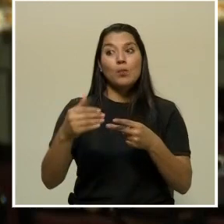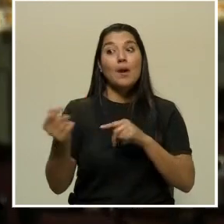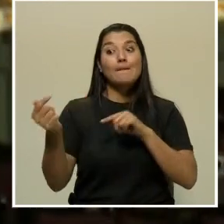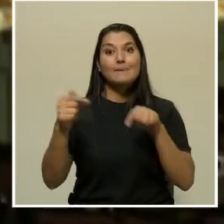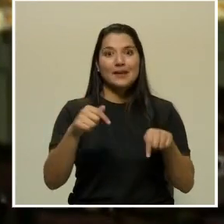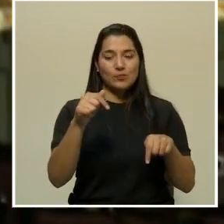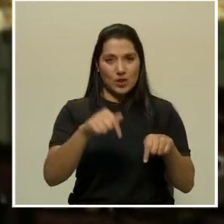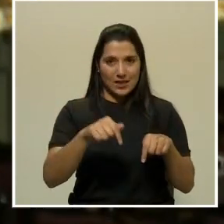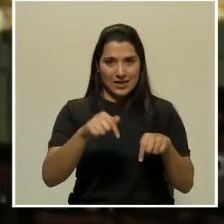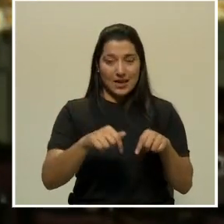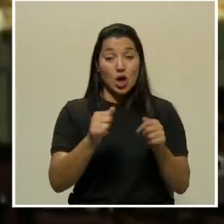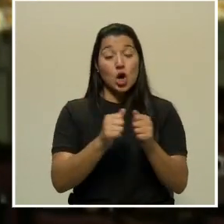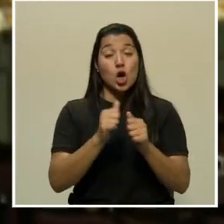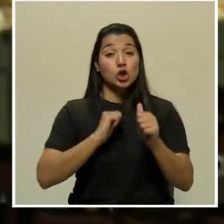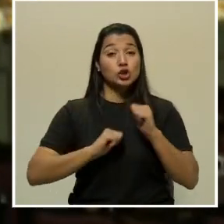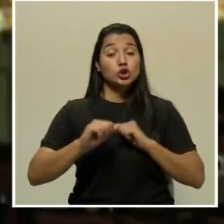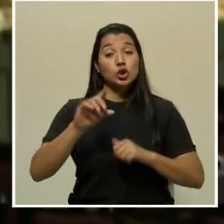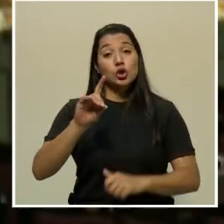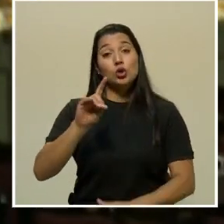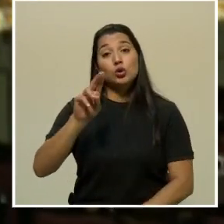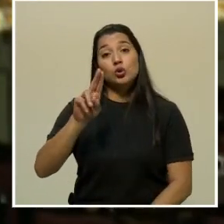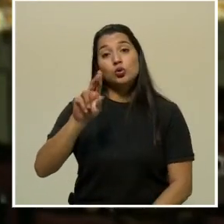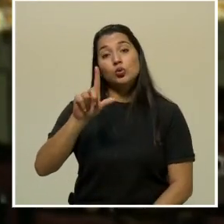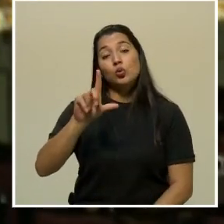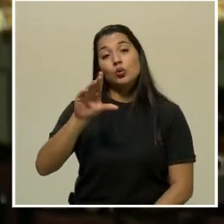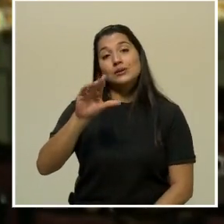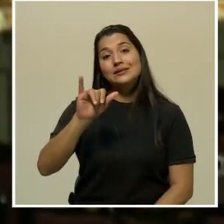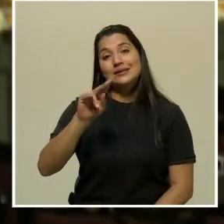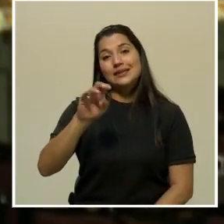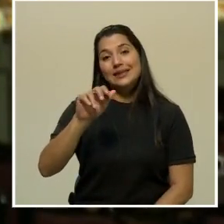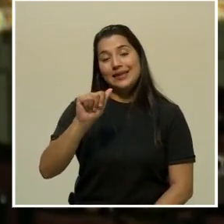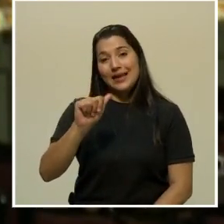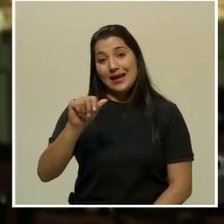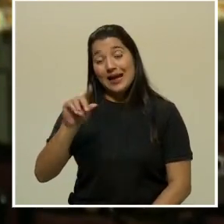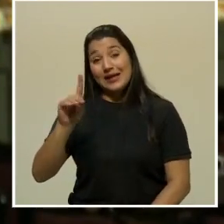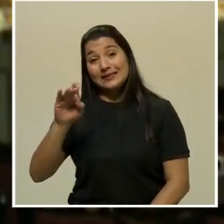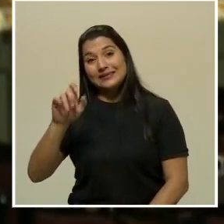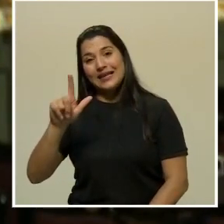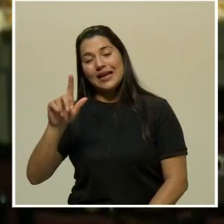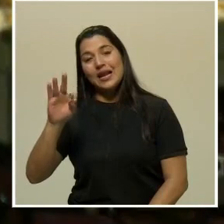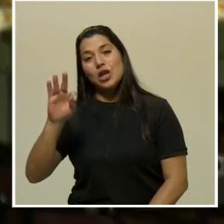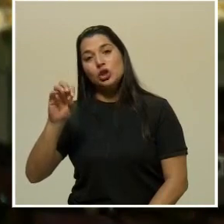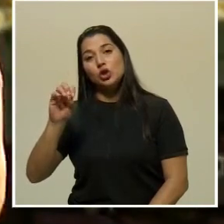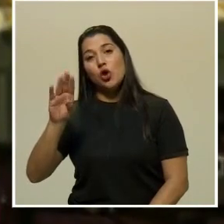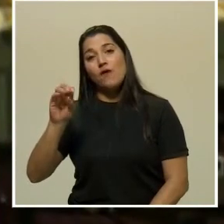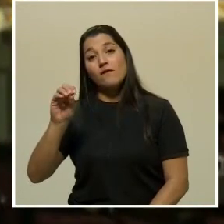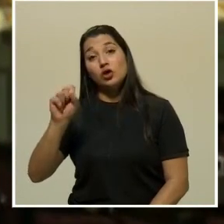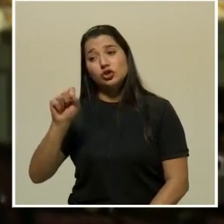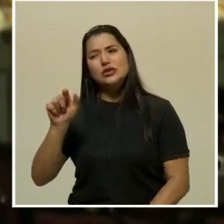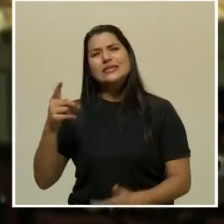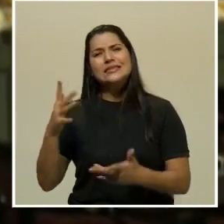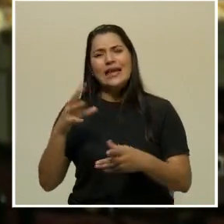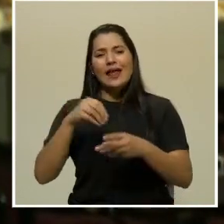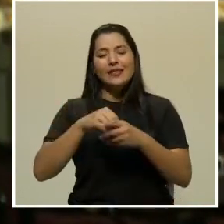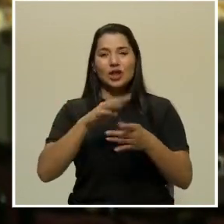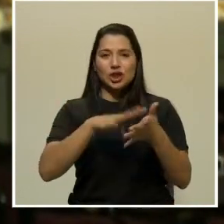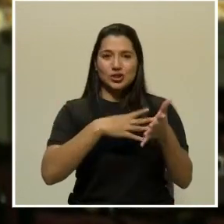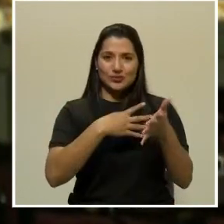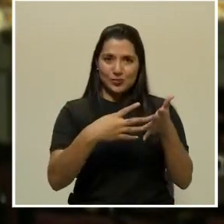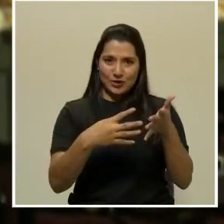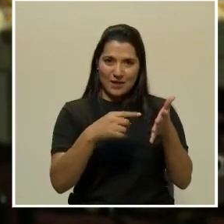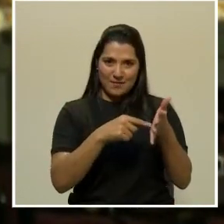con Dulcinea del Toboso, Gerstoria. Una puesta en escena que estaba dentro del programa de Erase Una Vez,